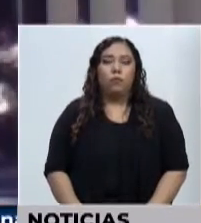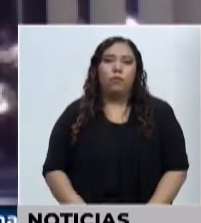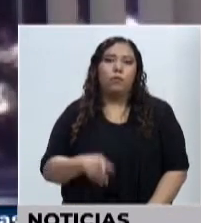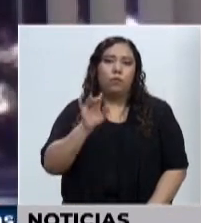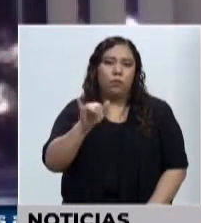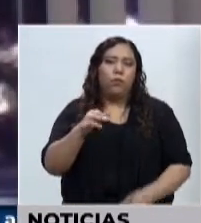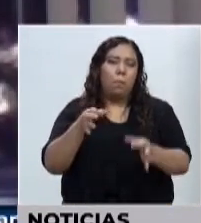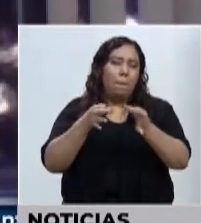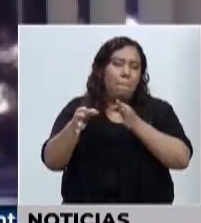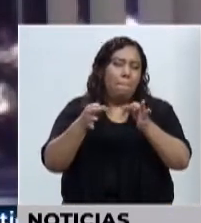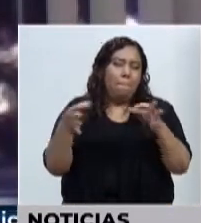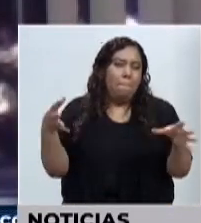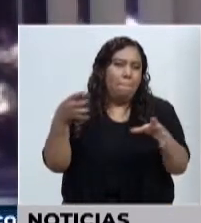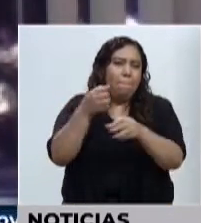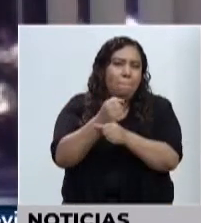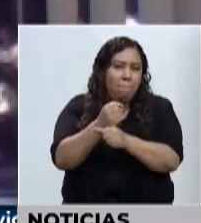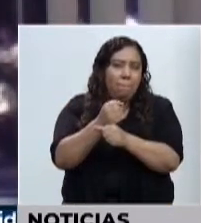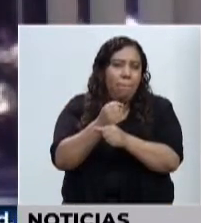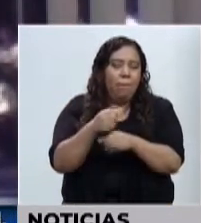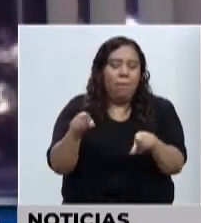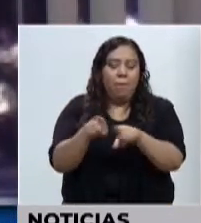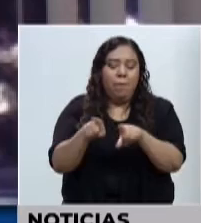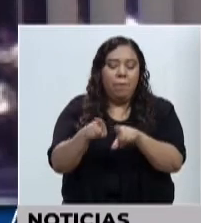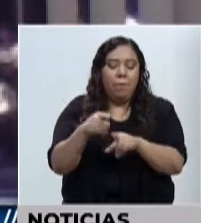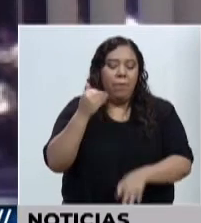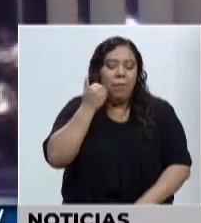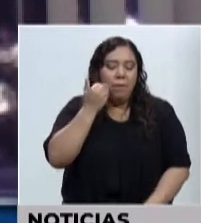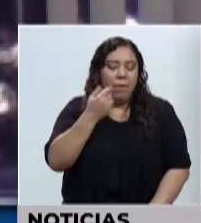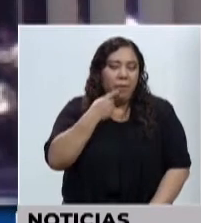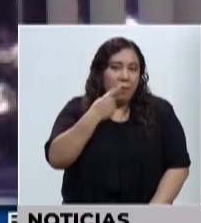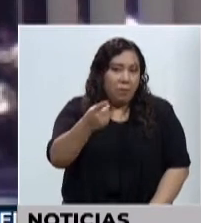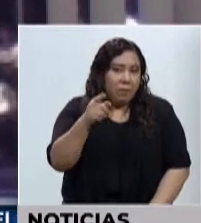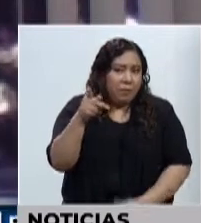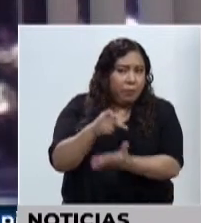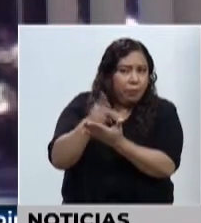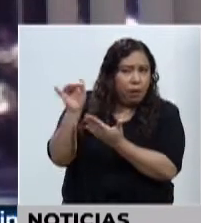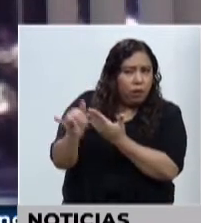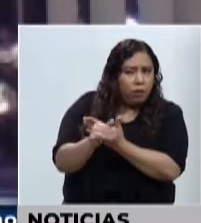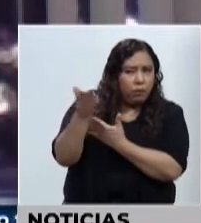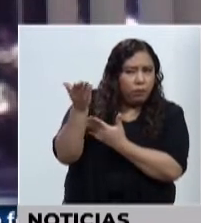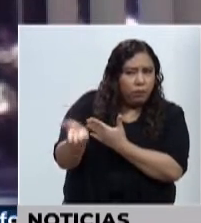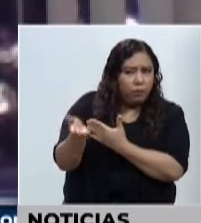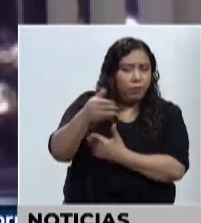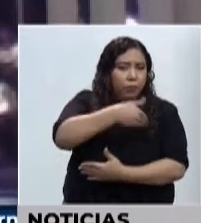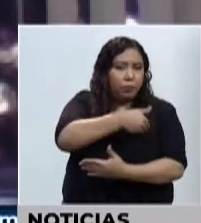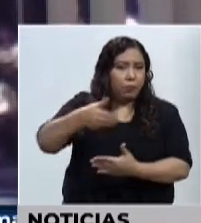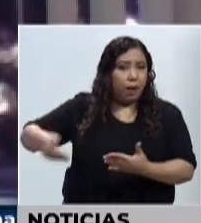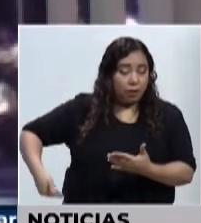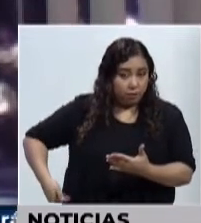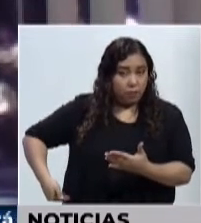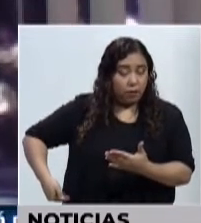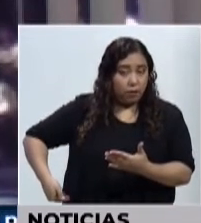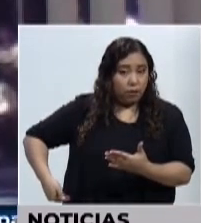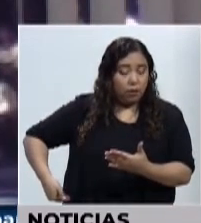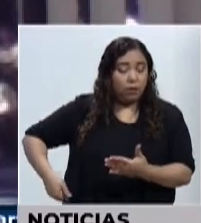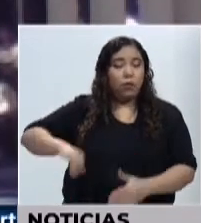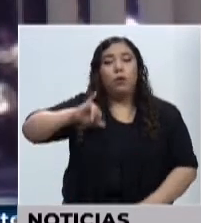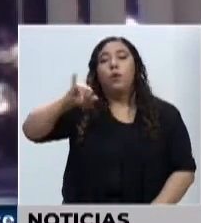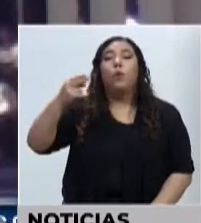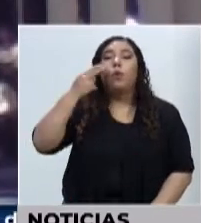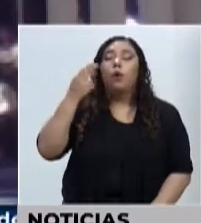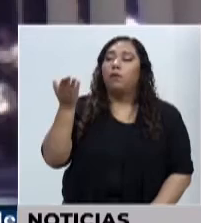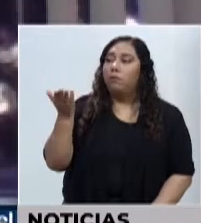ser la síntesis. también quisiera señalar que este es un proyecto del presidente de la República